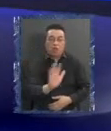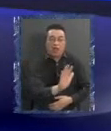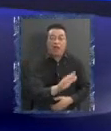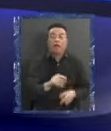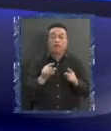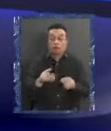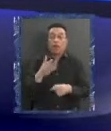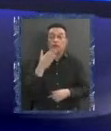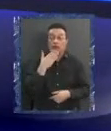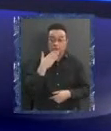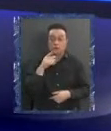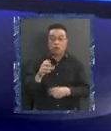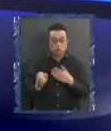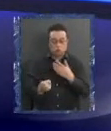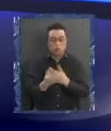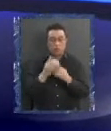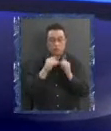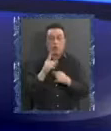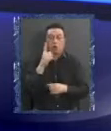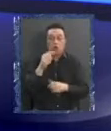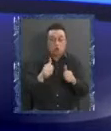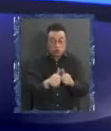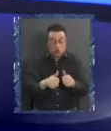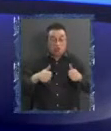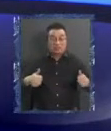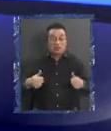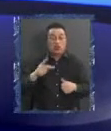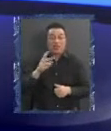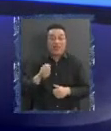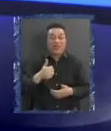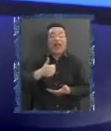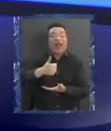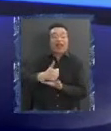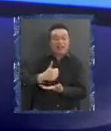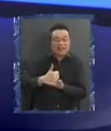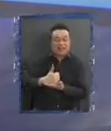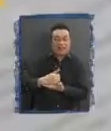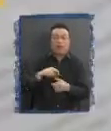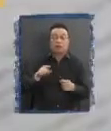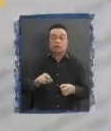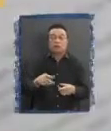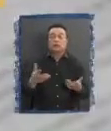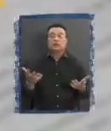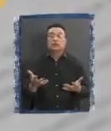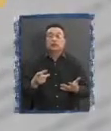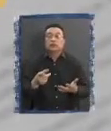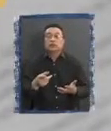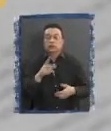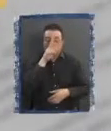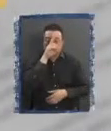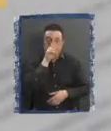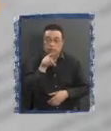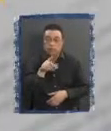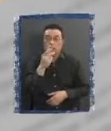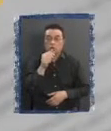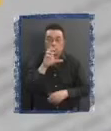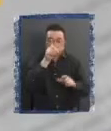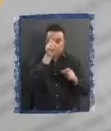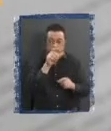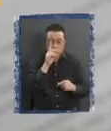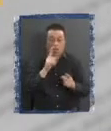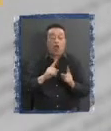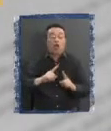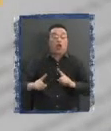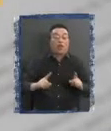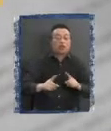también Nuevas estructuras Va a haber Un consejo de alcaldes ¿Qué es ese consejo de alcaldes? Es una figura En estricto rigor De coordinación Entre